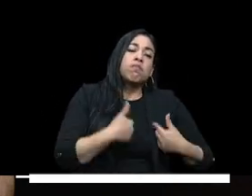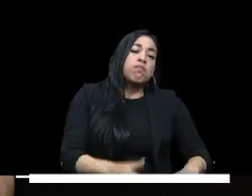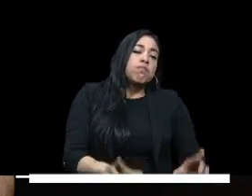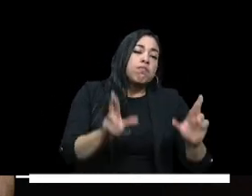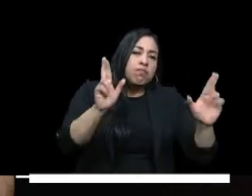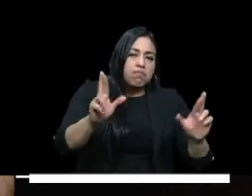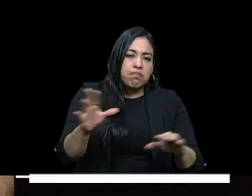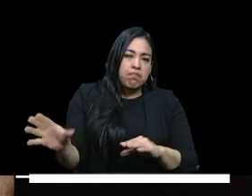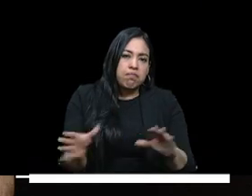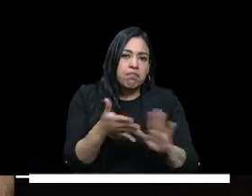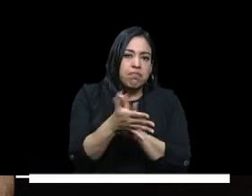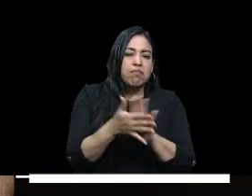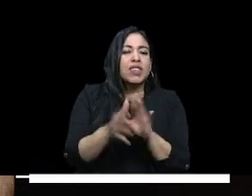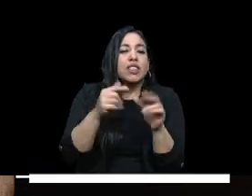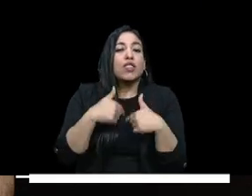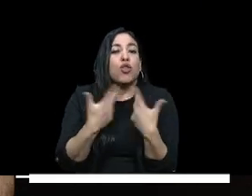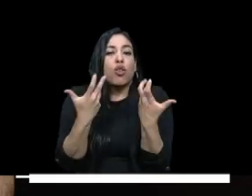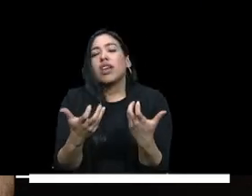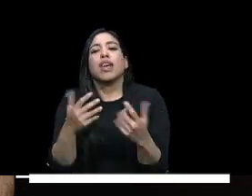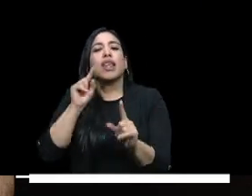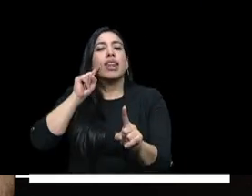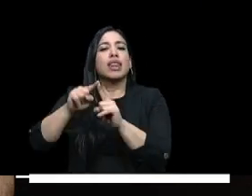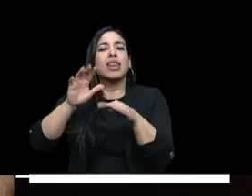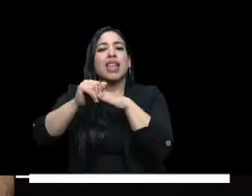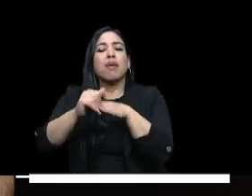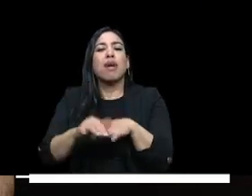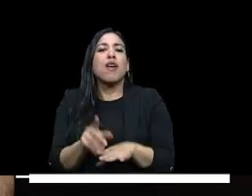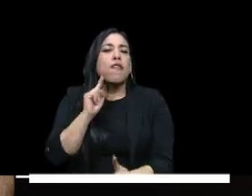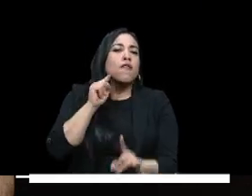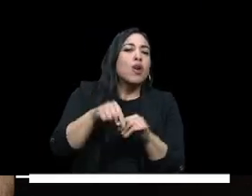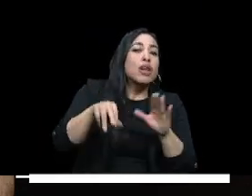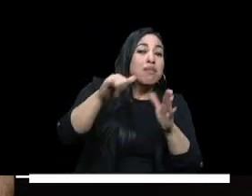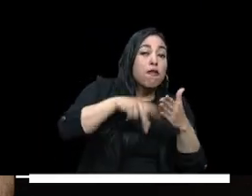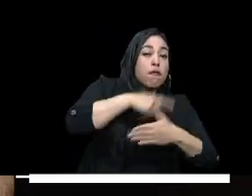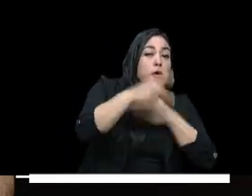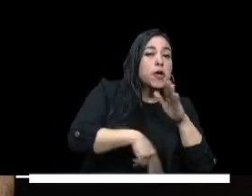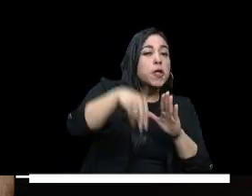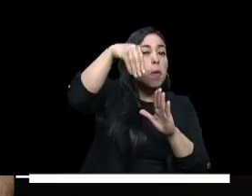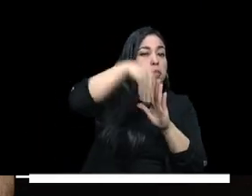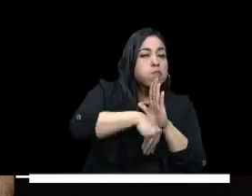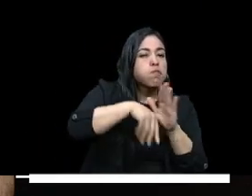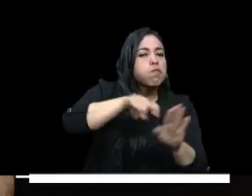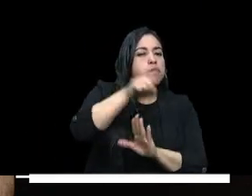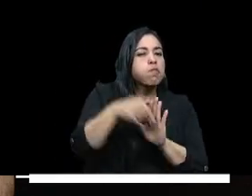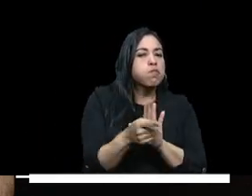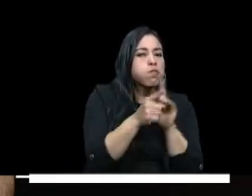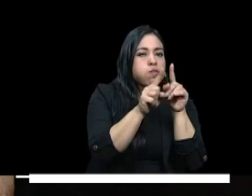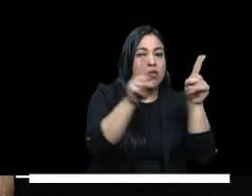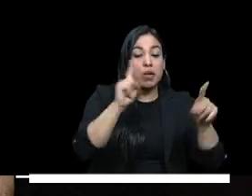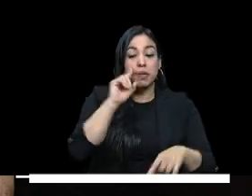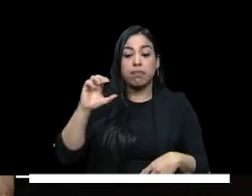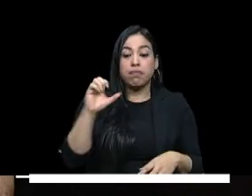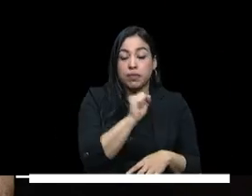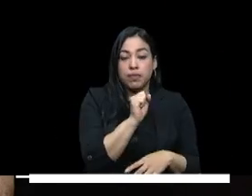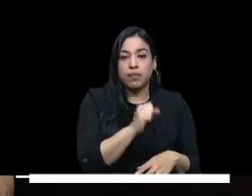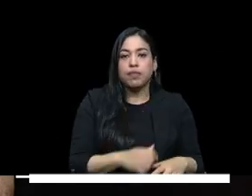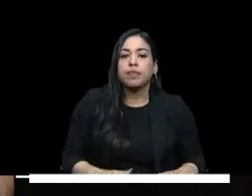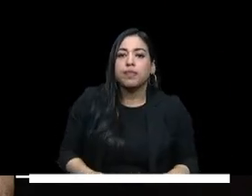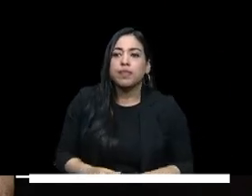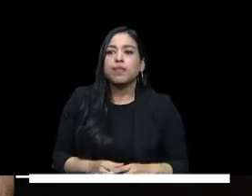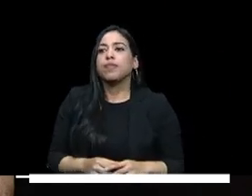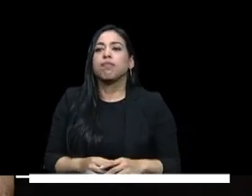también ahora avanzar un poco más en las implicaciones de este proyecto aquí tenemos que considerar lo siguiente